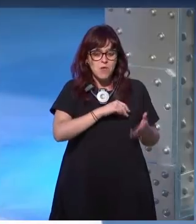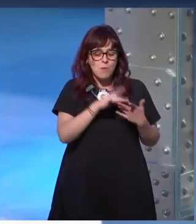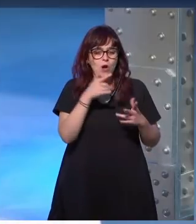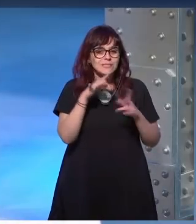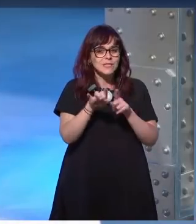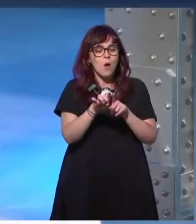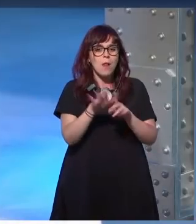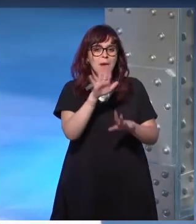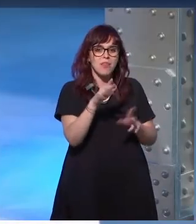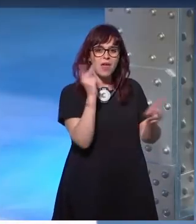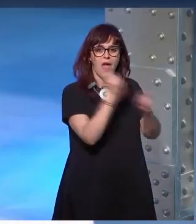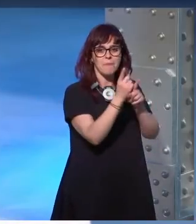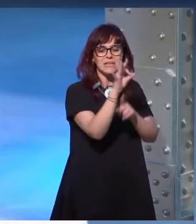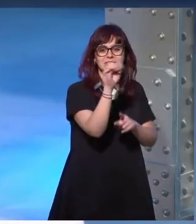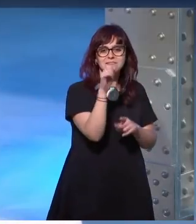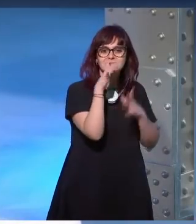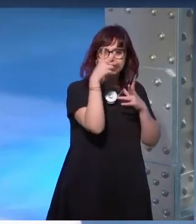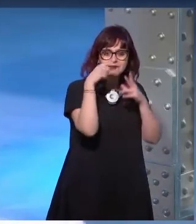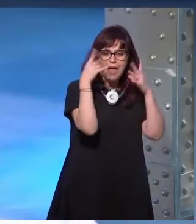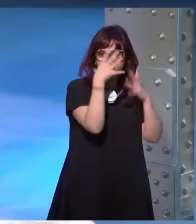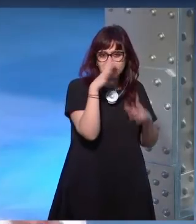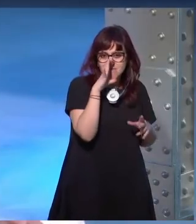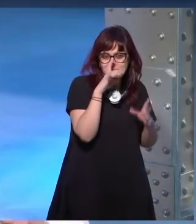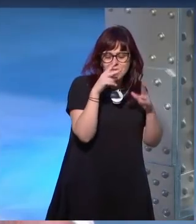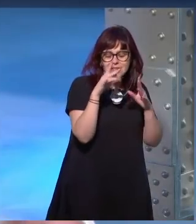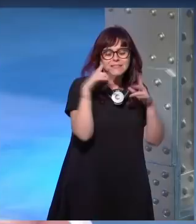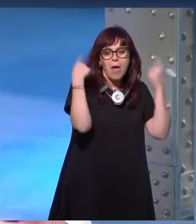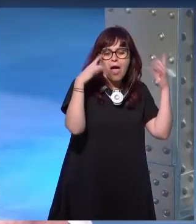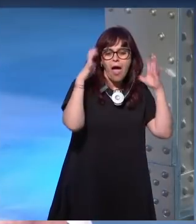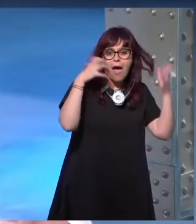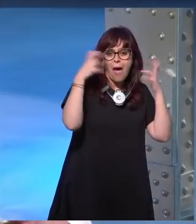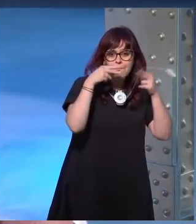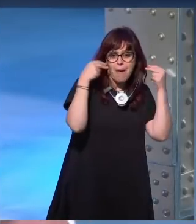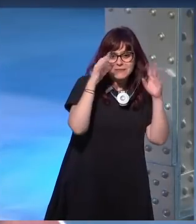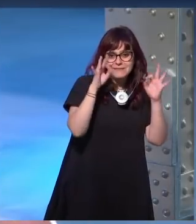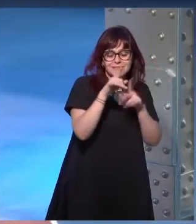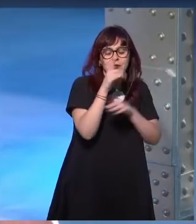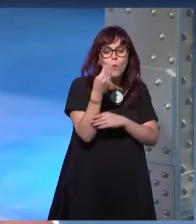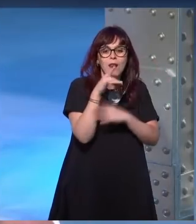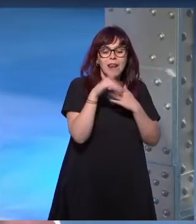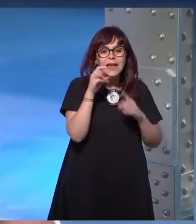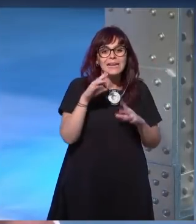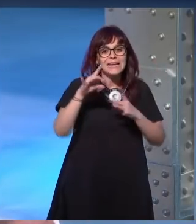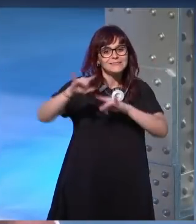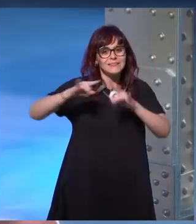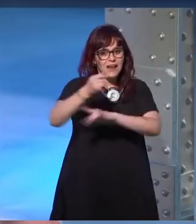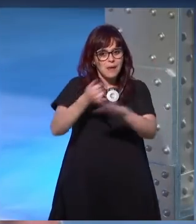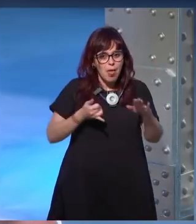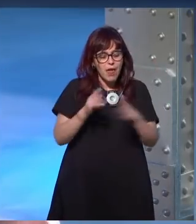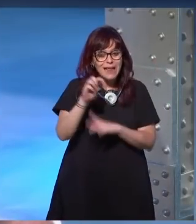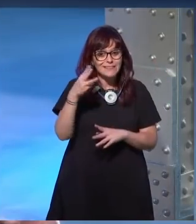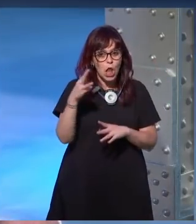una reacción contra los sadpapis y una mierda es que es buenísima leí la primera entrega de la trilogía de la tierra quebrada y dije